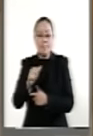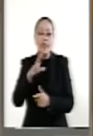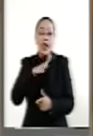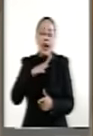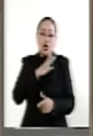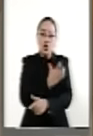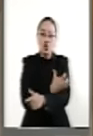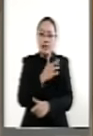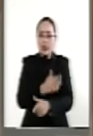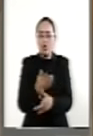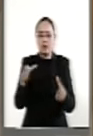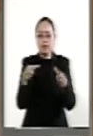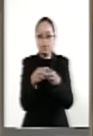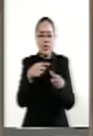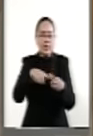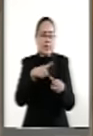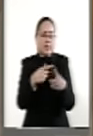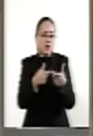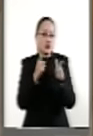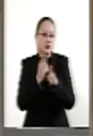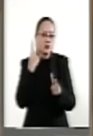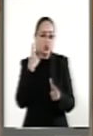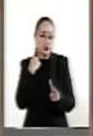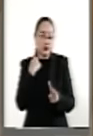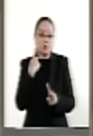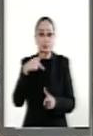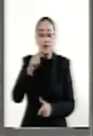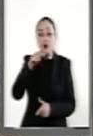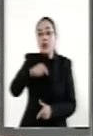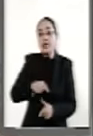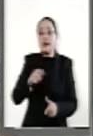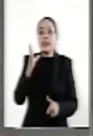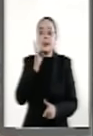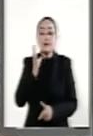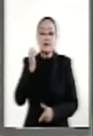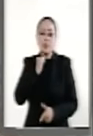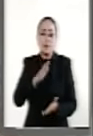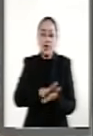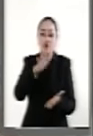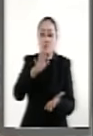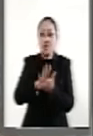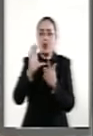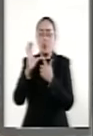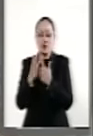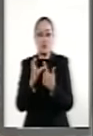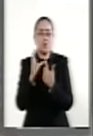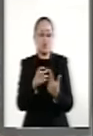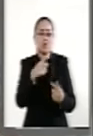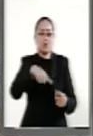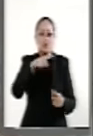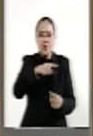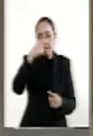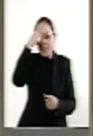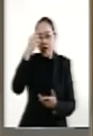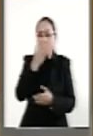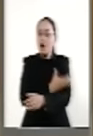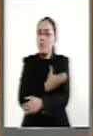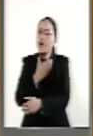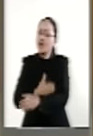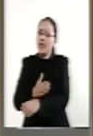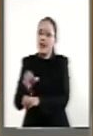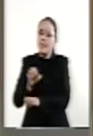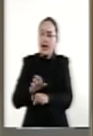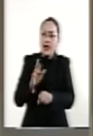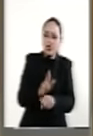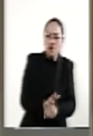Eso sí, en el Senado, son mayoría en las comisiones de protocolo que acompañen al embajador,